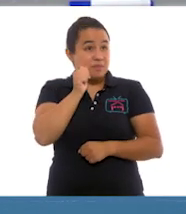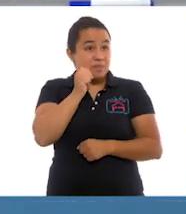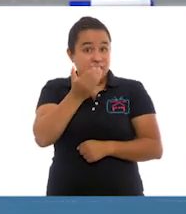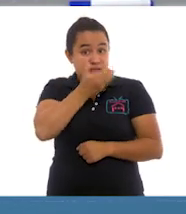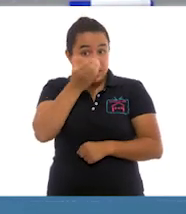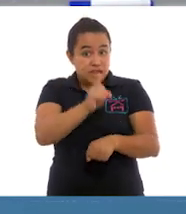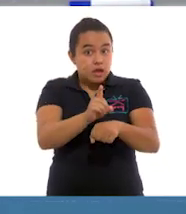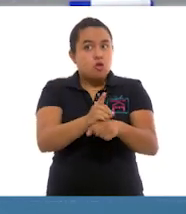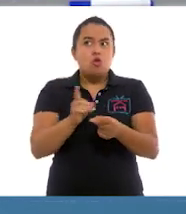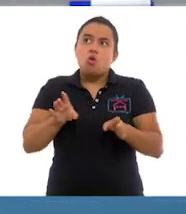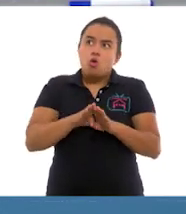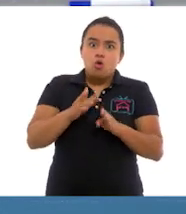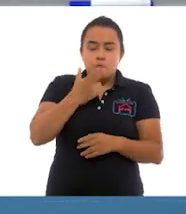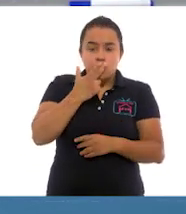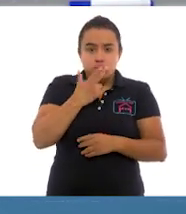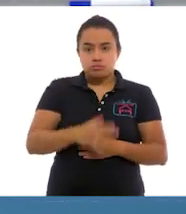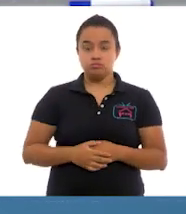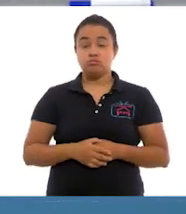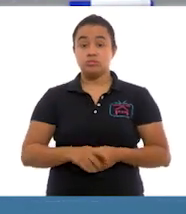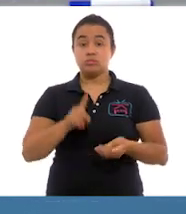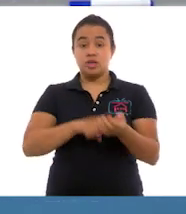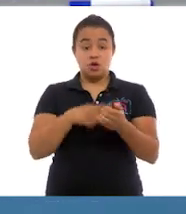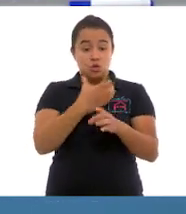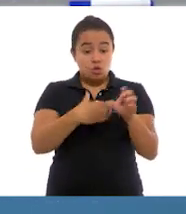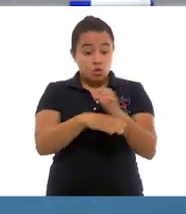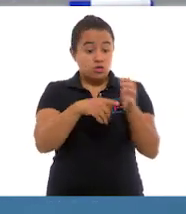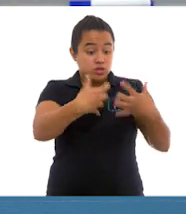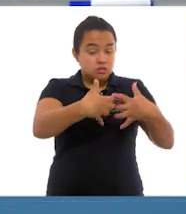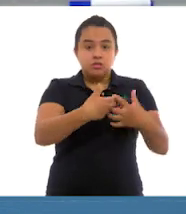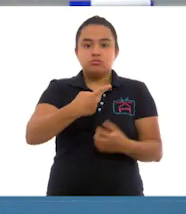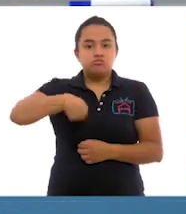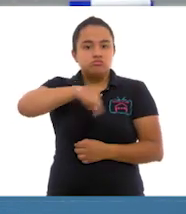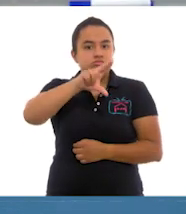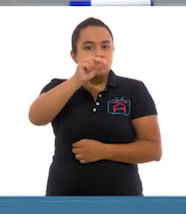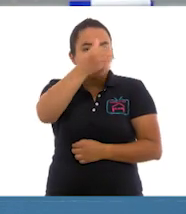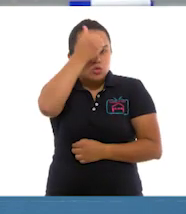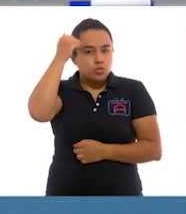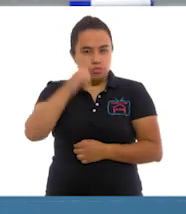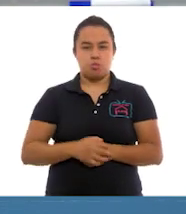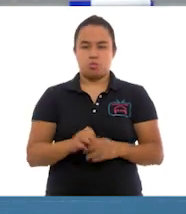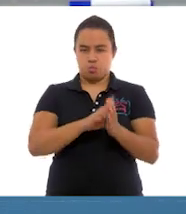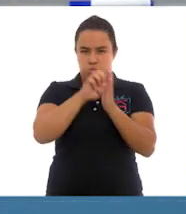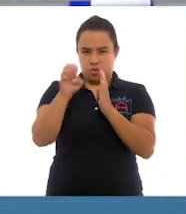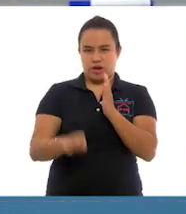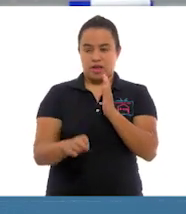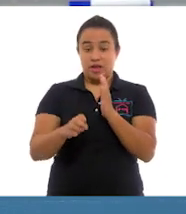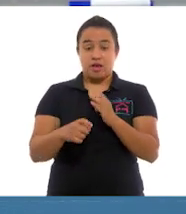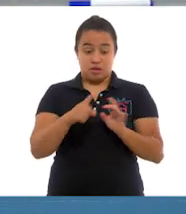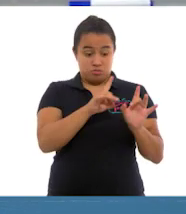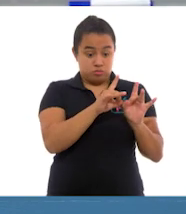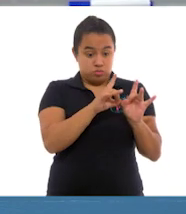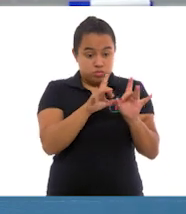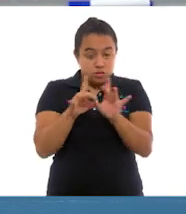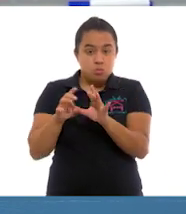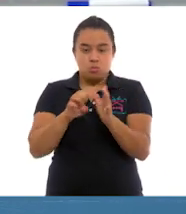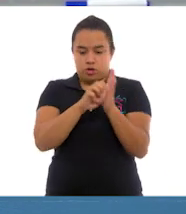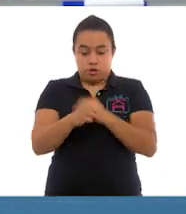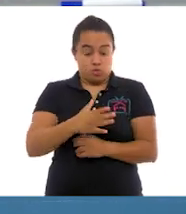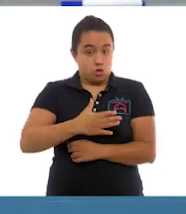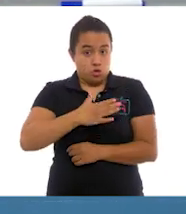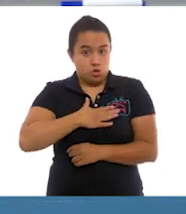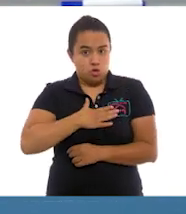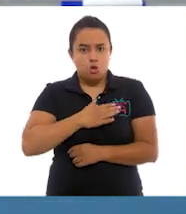No tenemos idea del proceso por el que pasan las cosas. Por ejemplo, todo lo que tiene que suceder para que yo